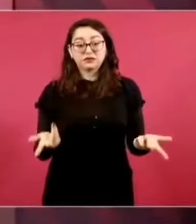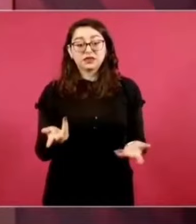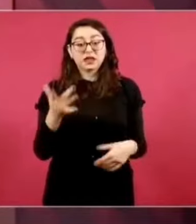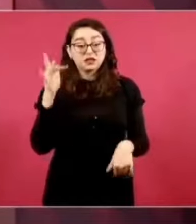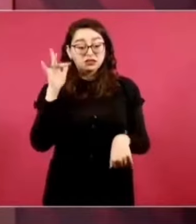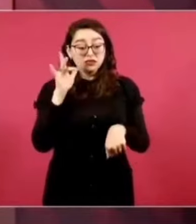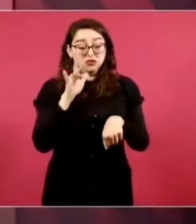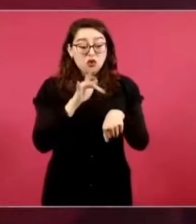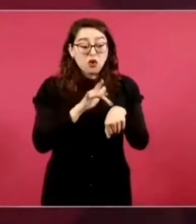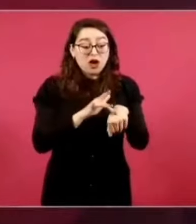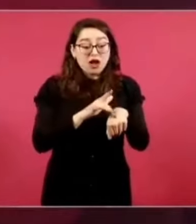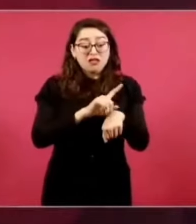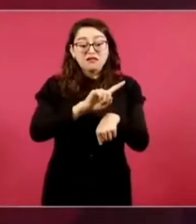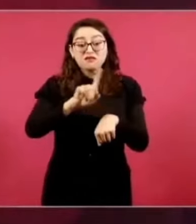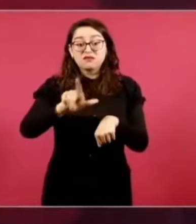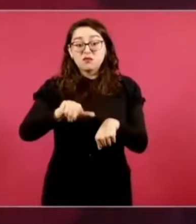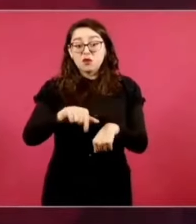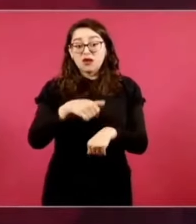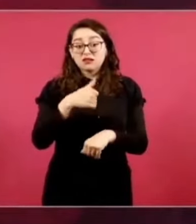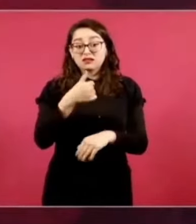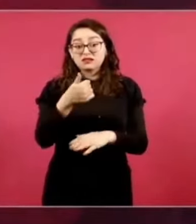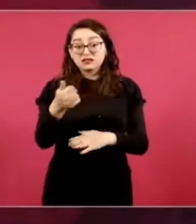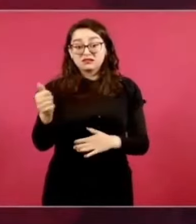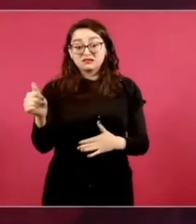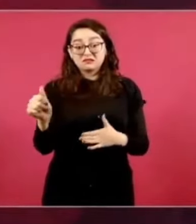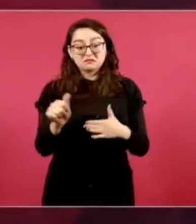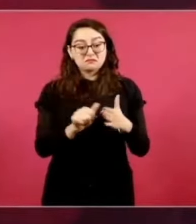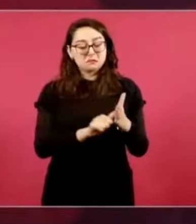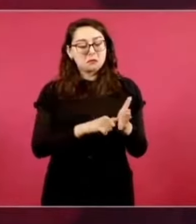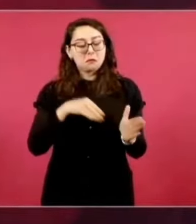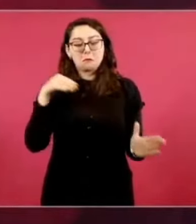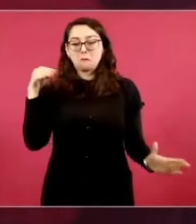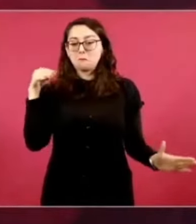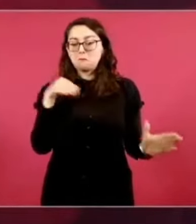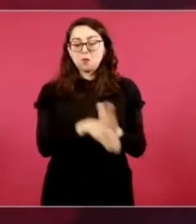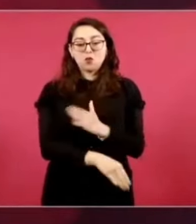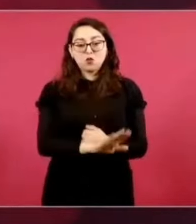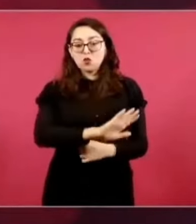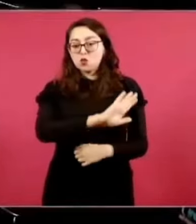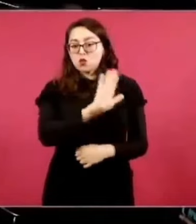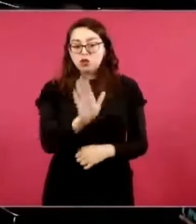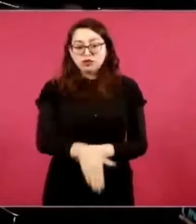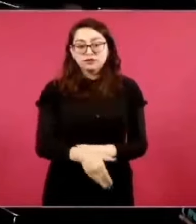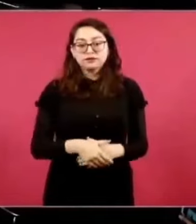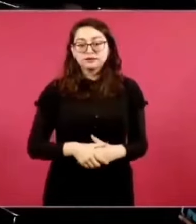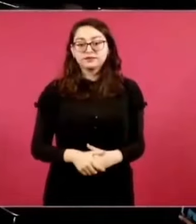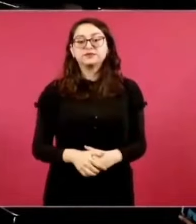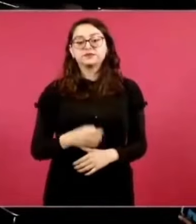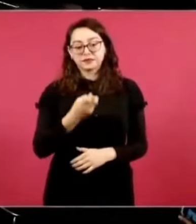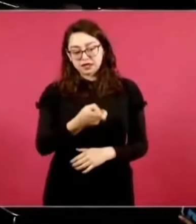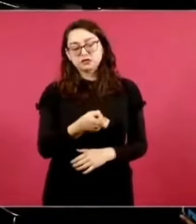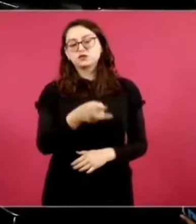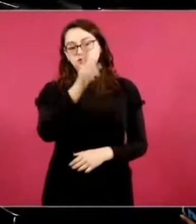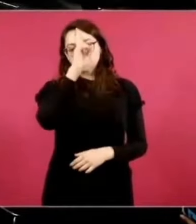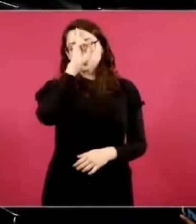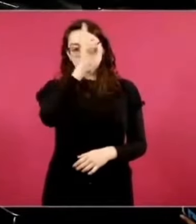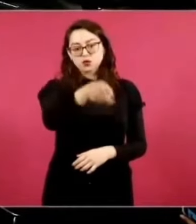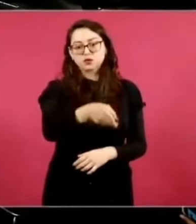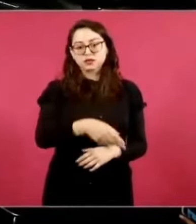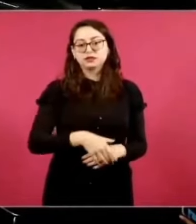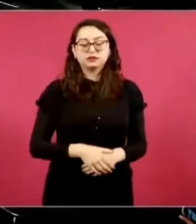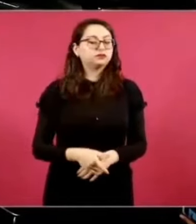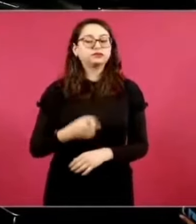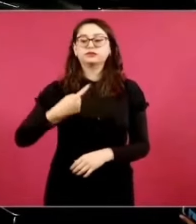pueden perder la vida los jóvenes. Eso no lo